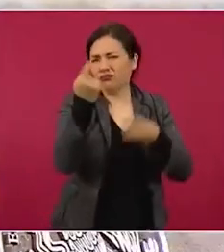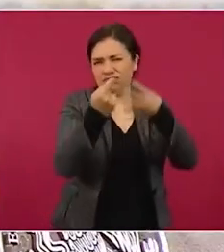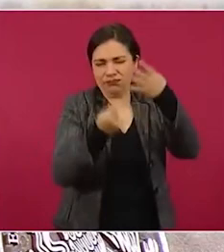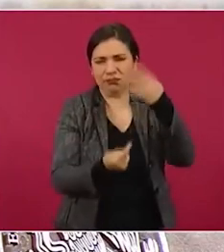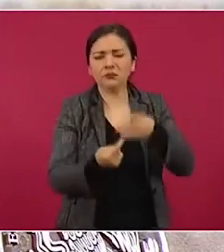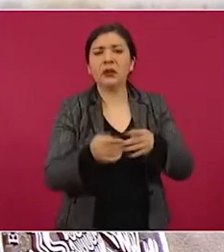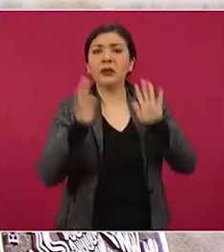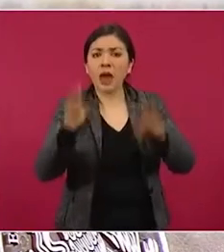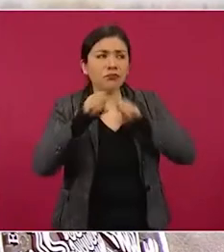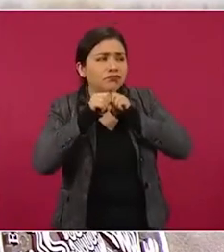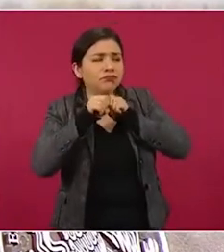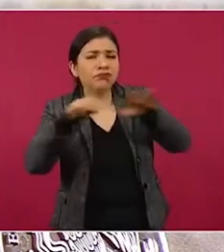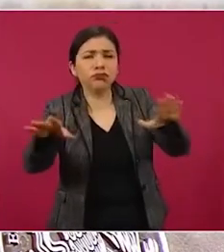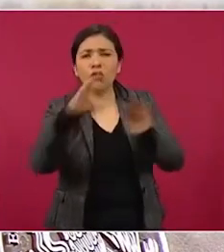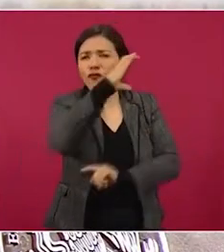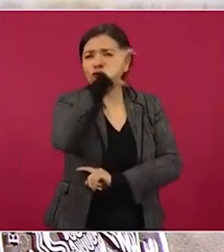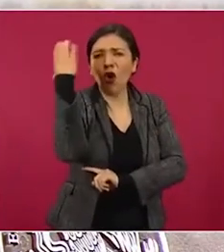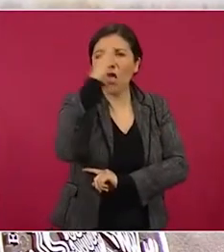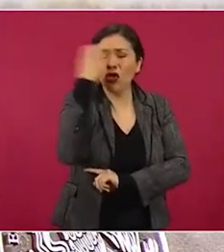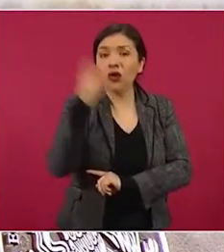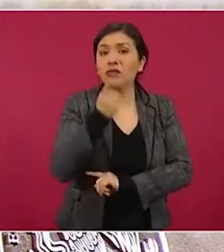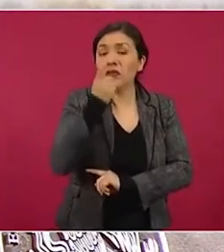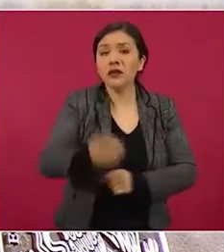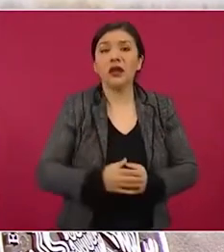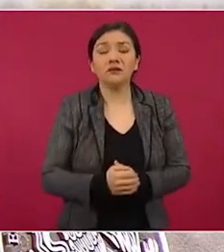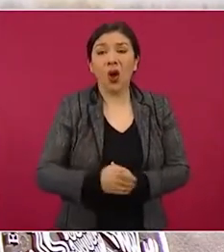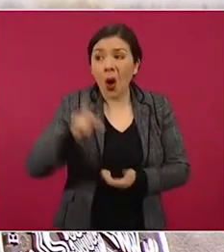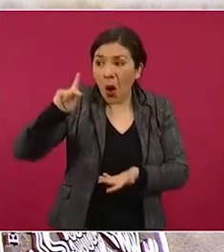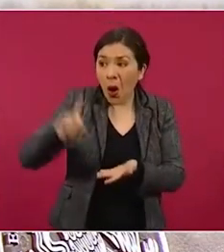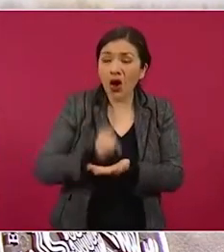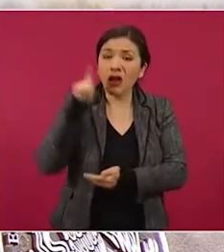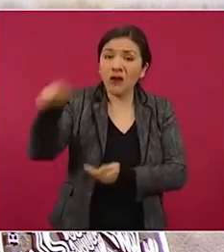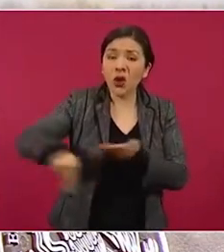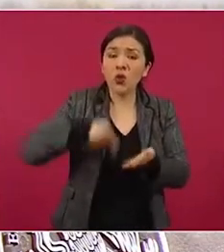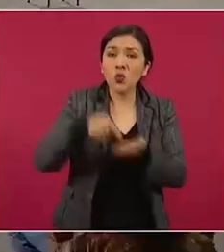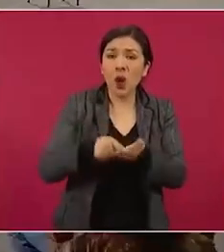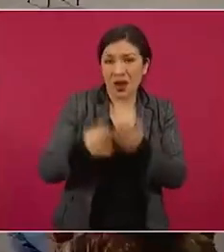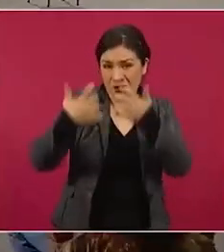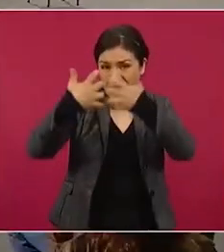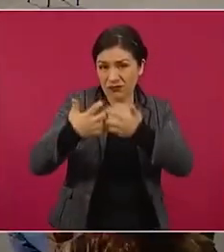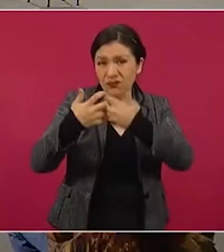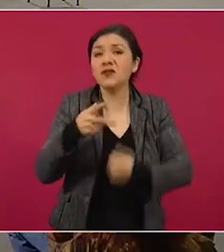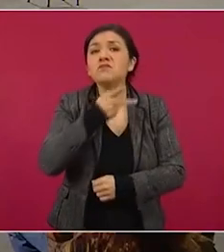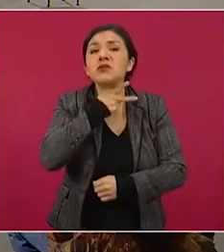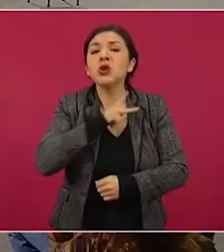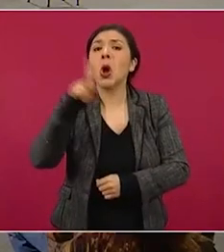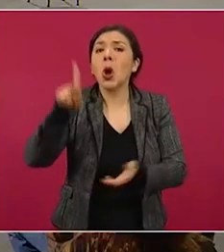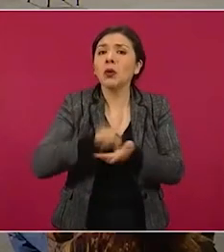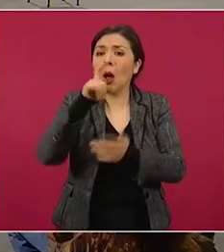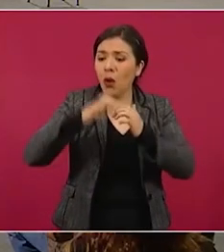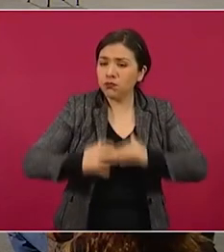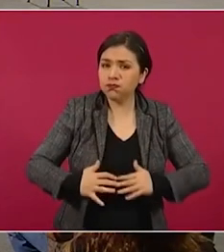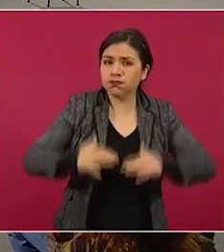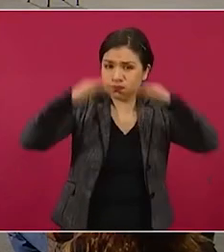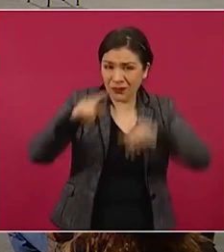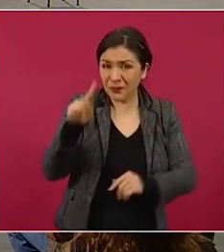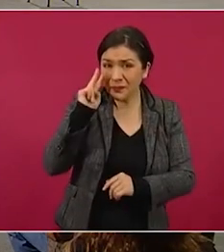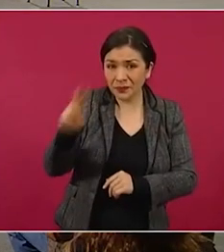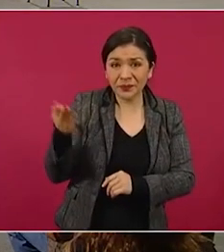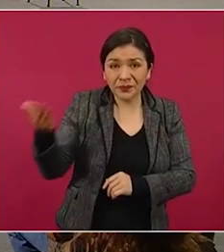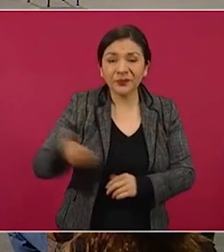publicaran fotografías sobre la supuesta nueva inundación de la refinería. Aquí vemos las notas.